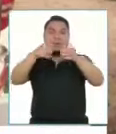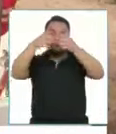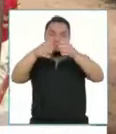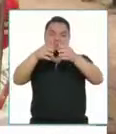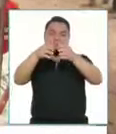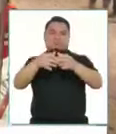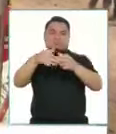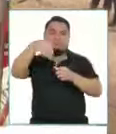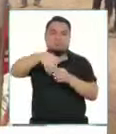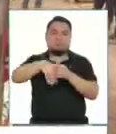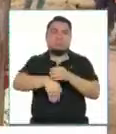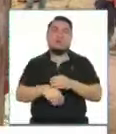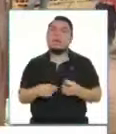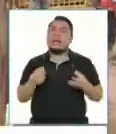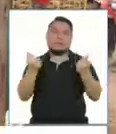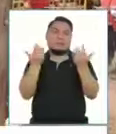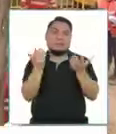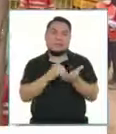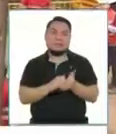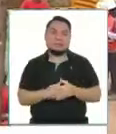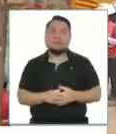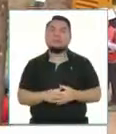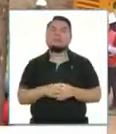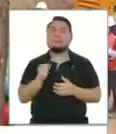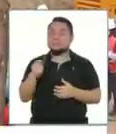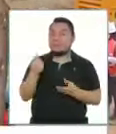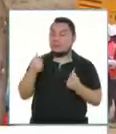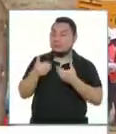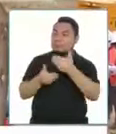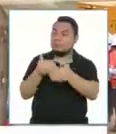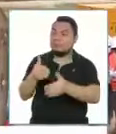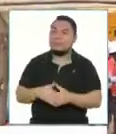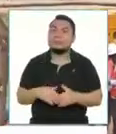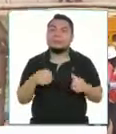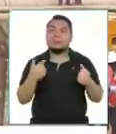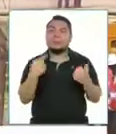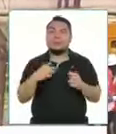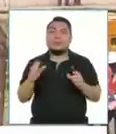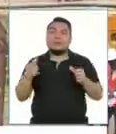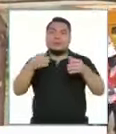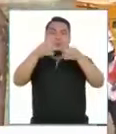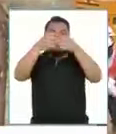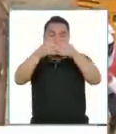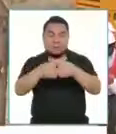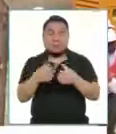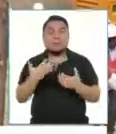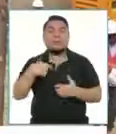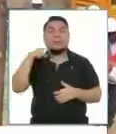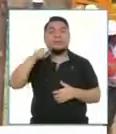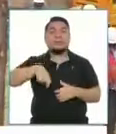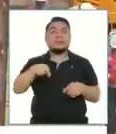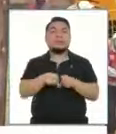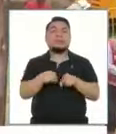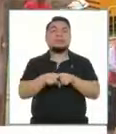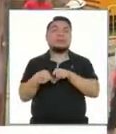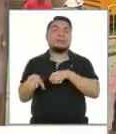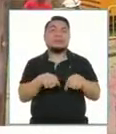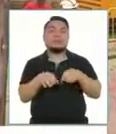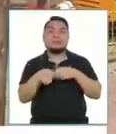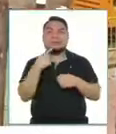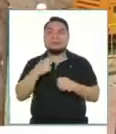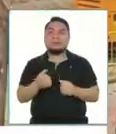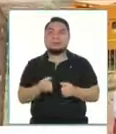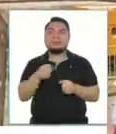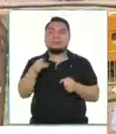¿Esto permitirá aumentar cinco veces la velocidad en la construcción? Lo que sucede es que ya entrando las tuneladoras, para lo cual necesitábamos también fabricar las